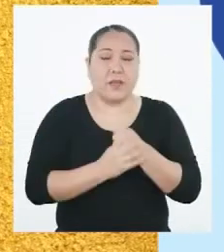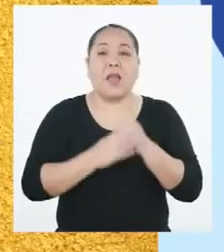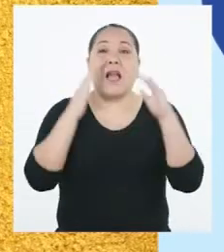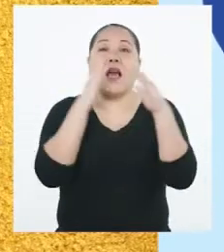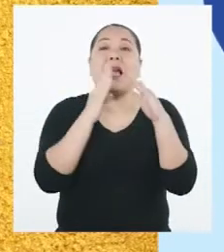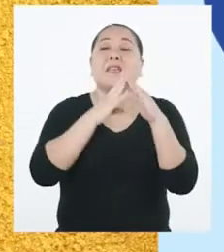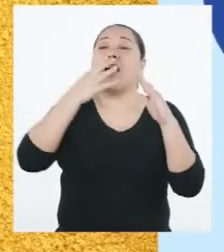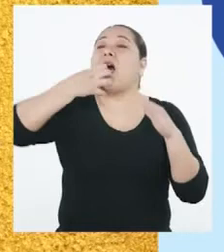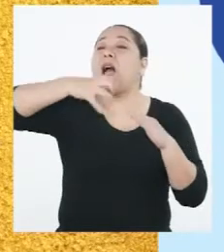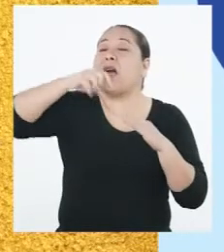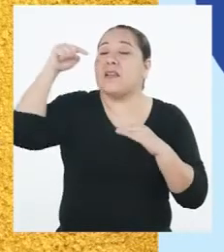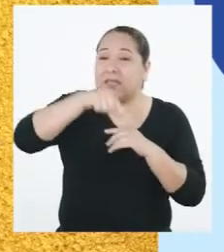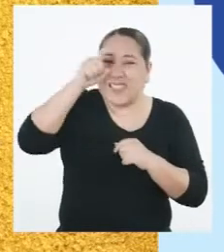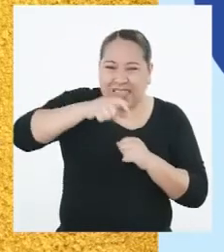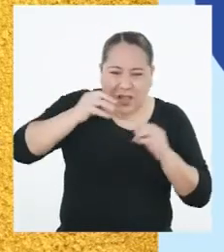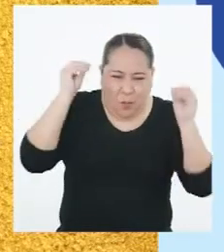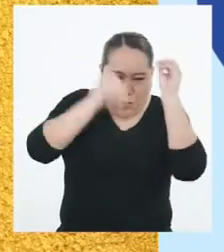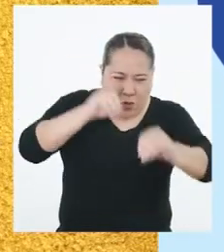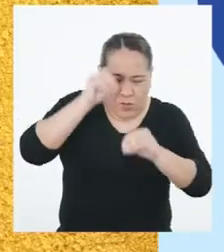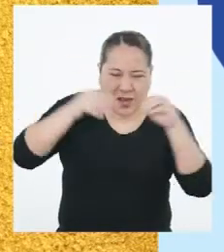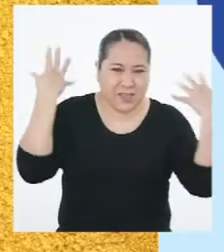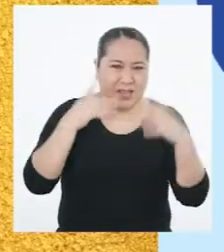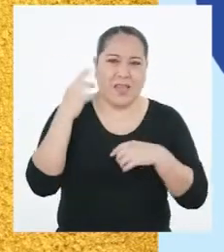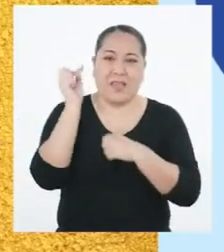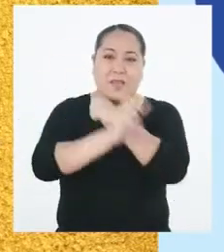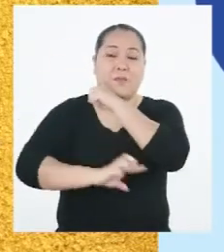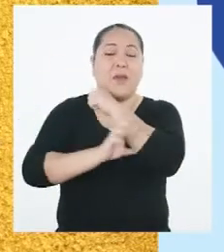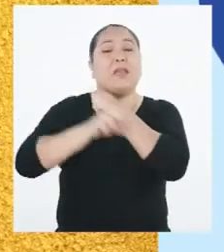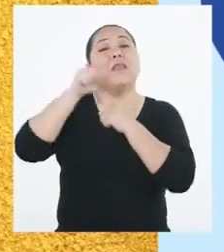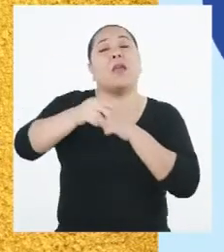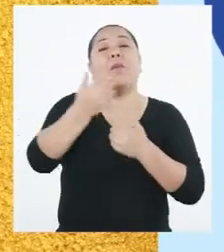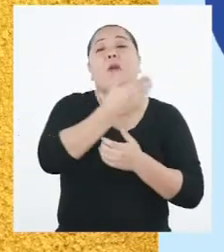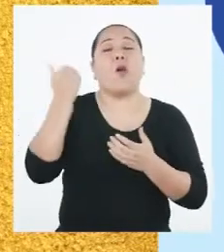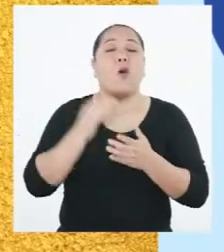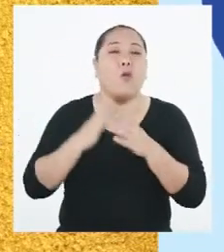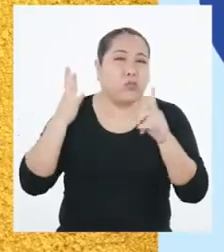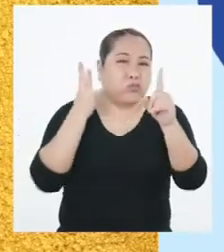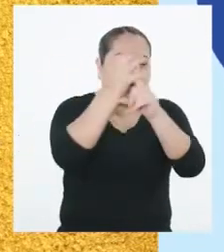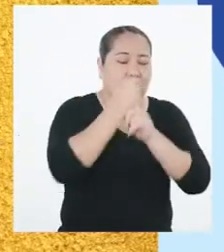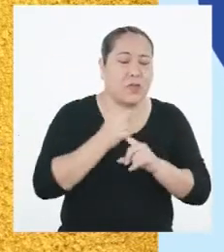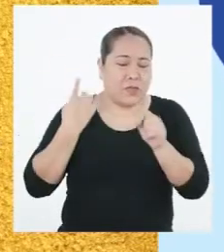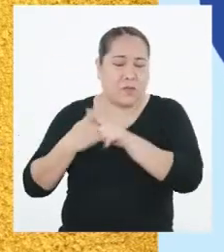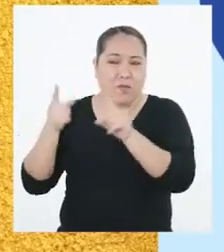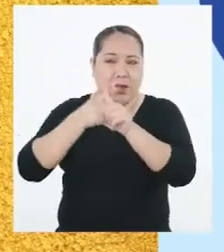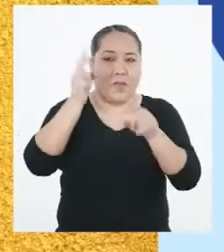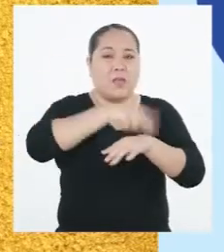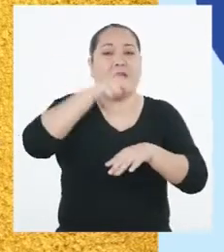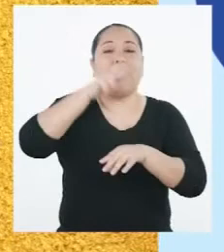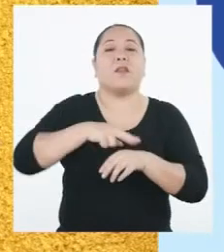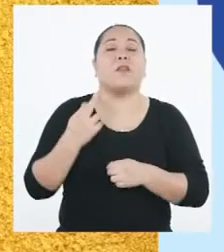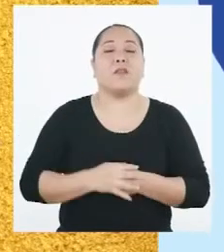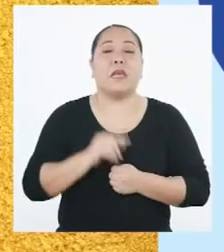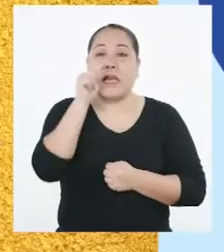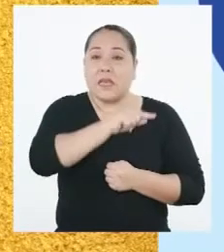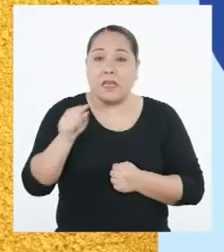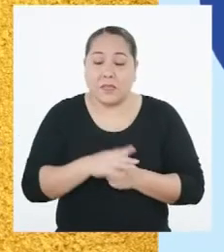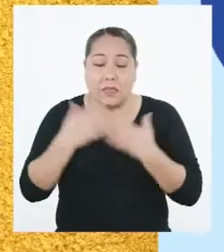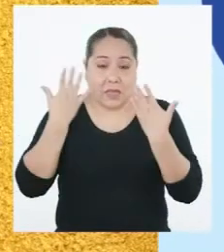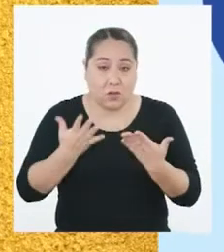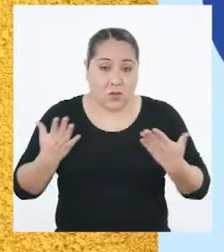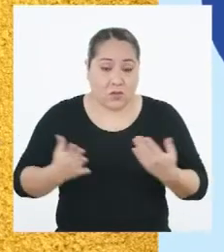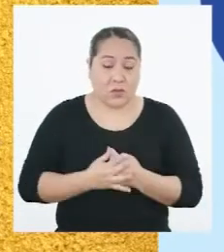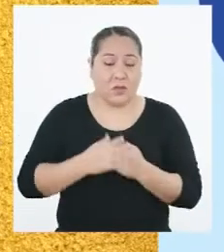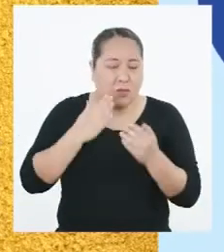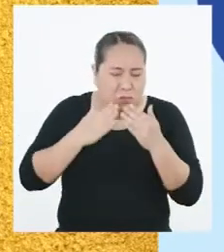calientes se deben priorizar en nuestro país y tener un mayor alcance en las diferentes regiones. Ya que estos